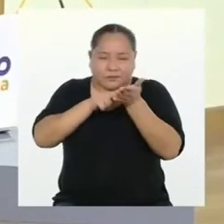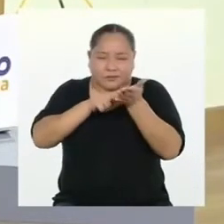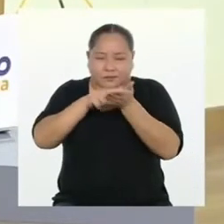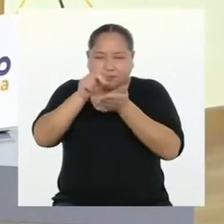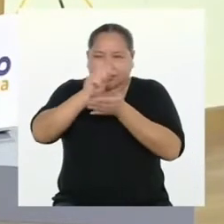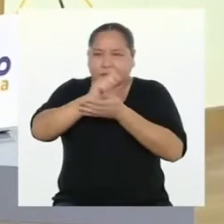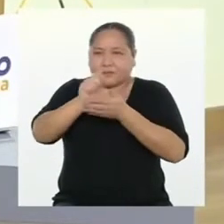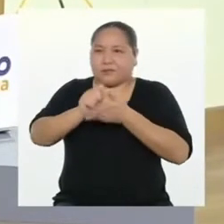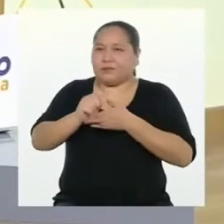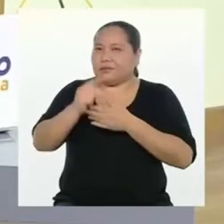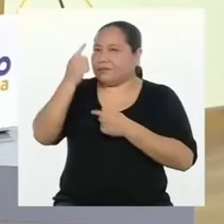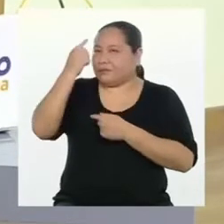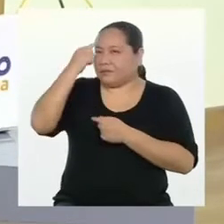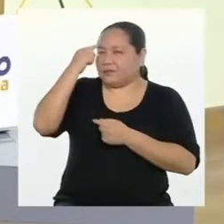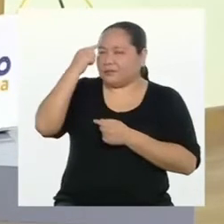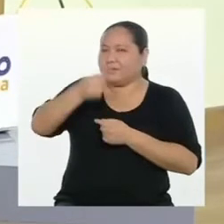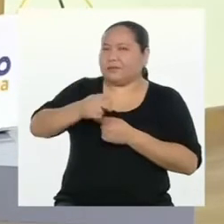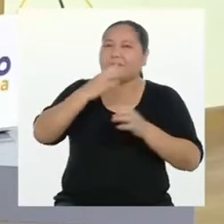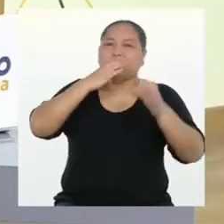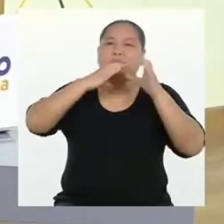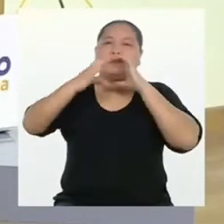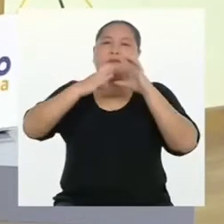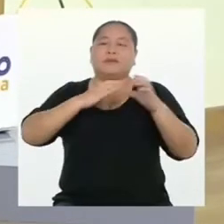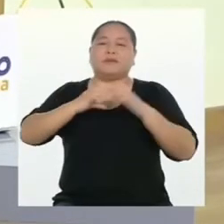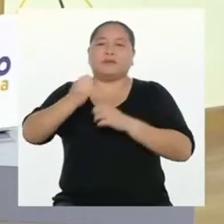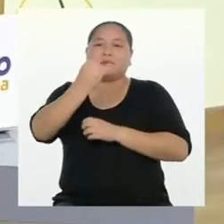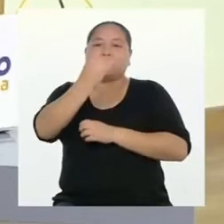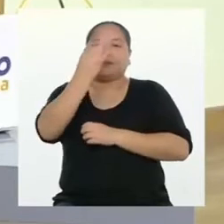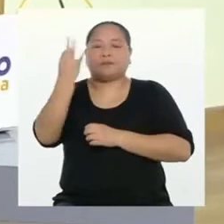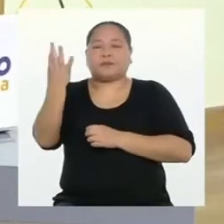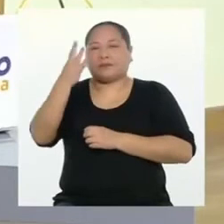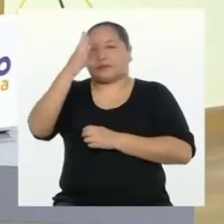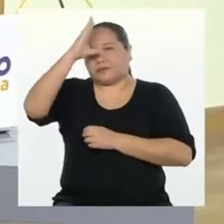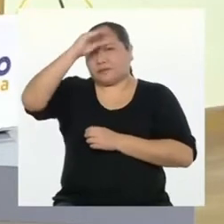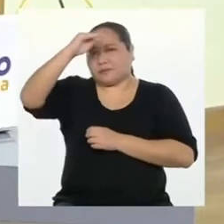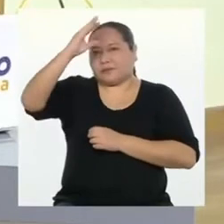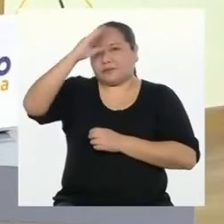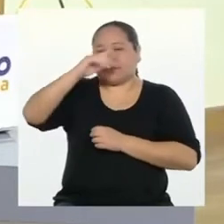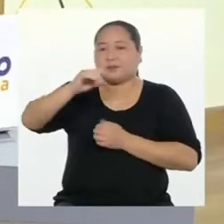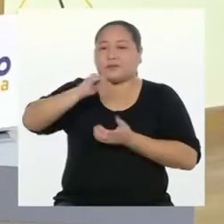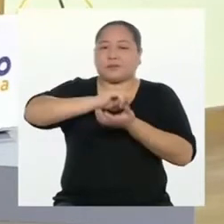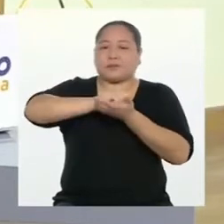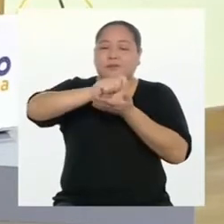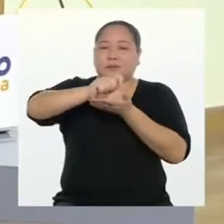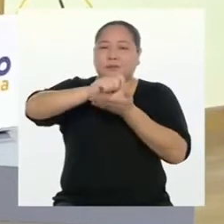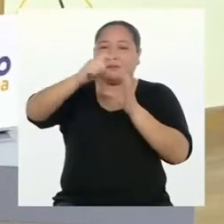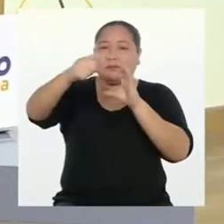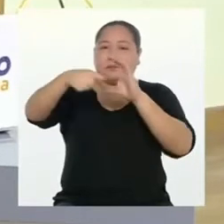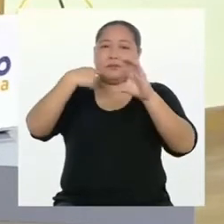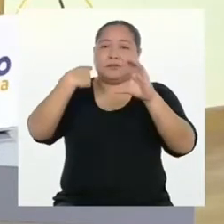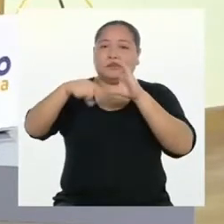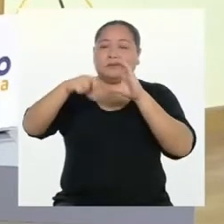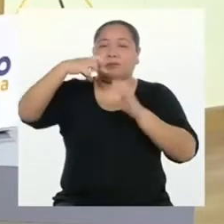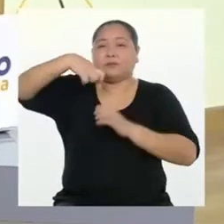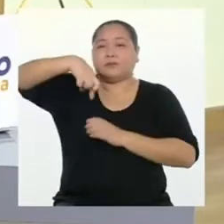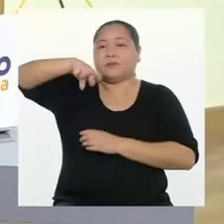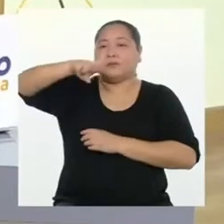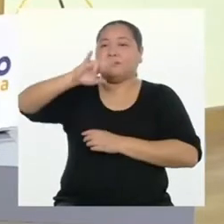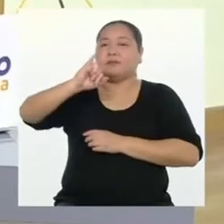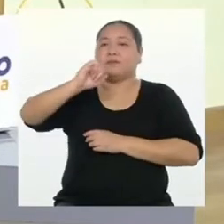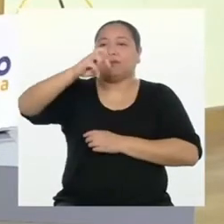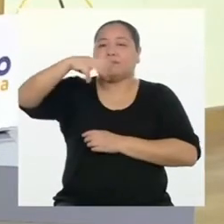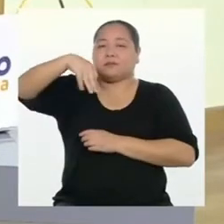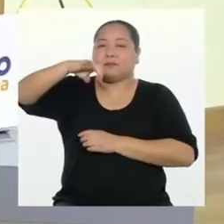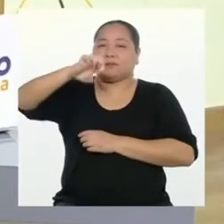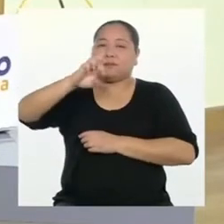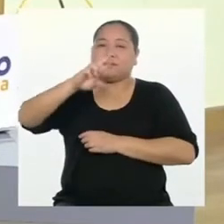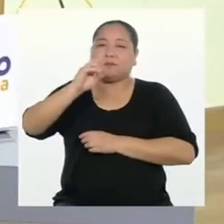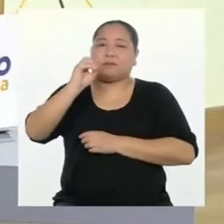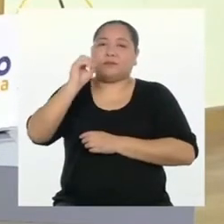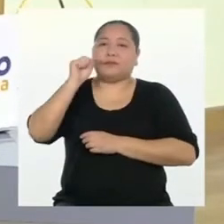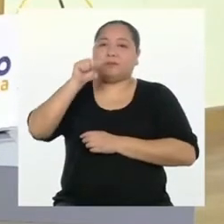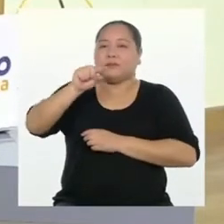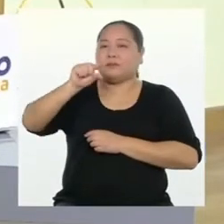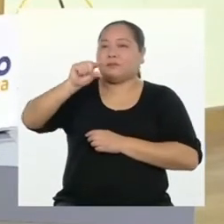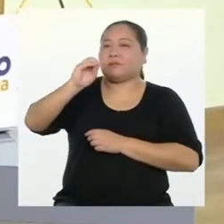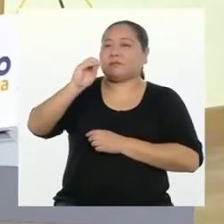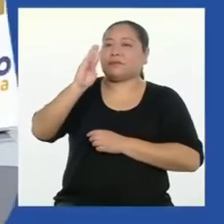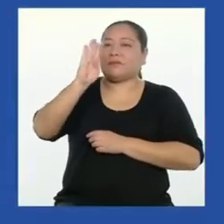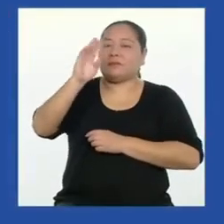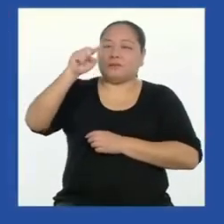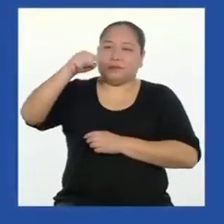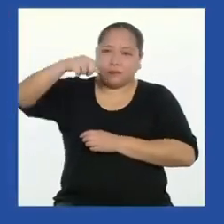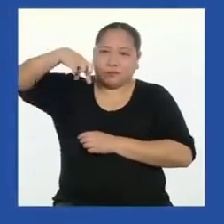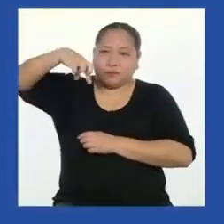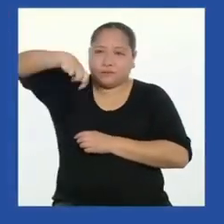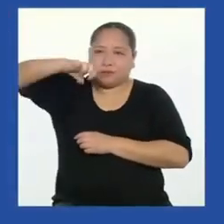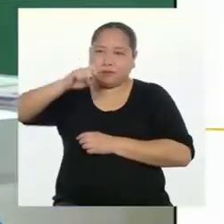si conversamos con algunas de las chicas y chicos que nos han escrito a primero arroba minedu.gov.pe y vemos cómo les ha ido con este primer